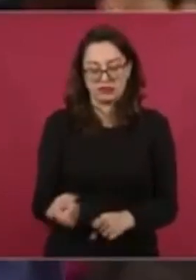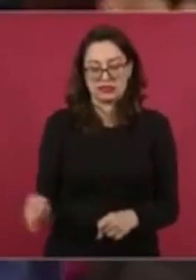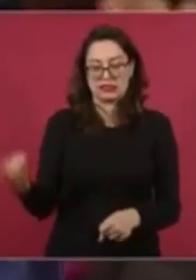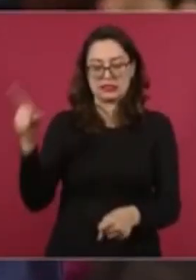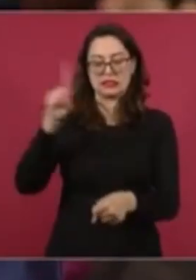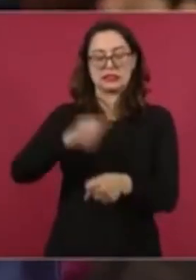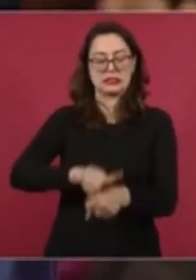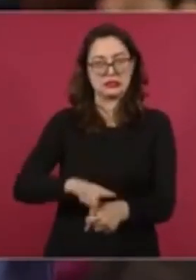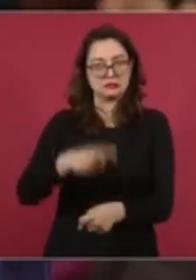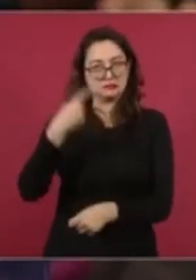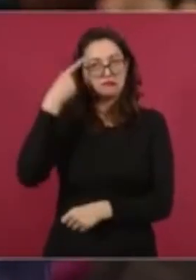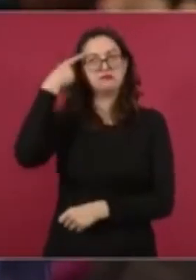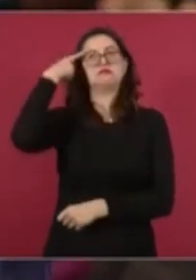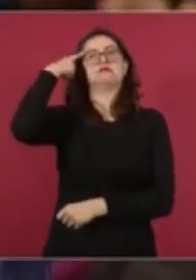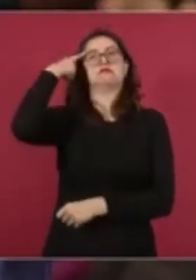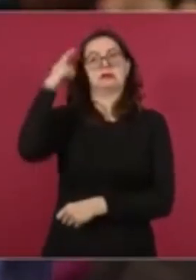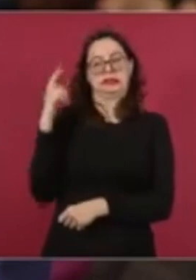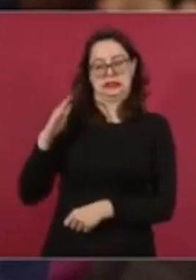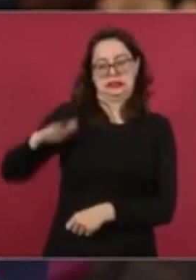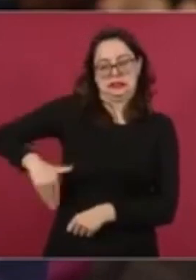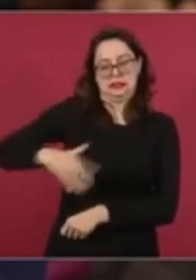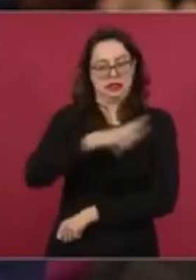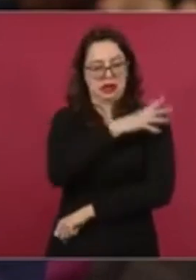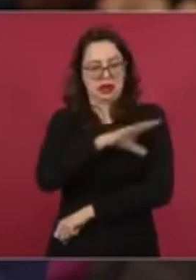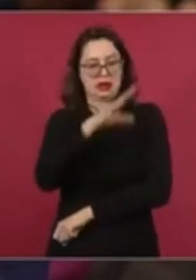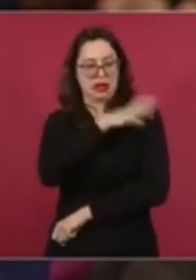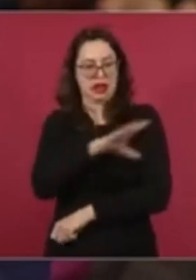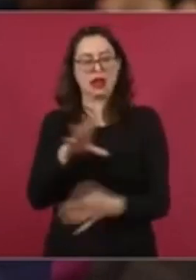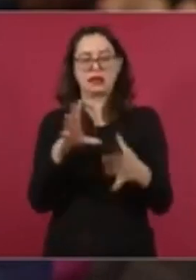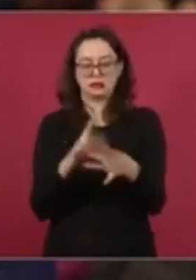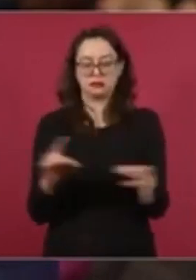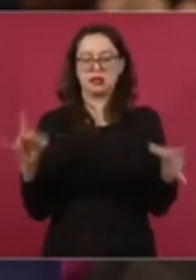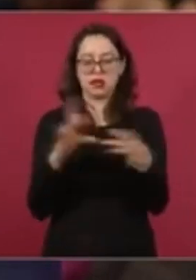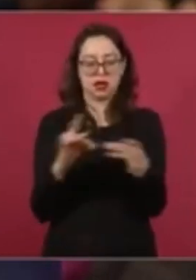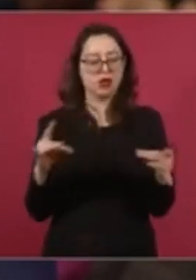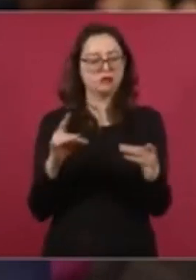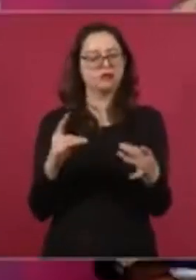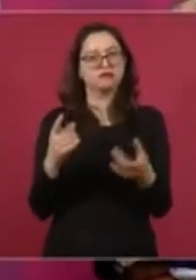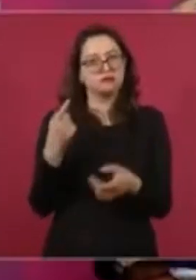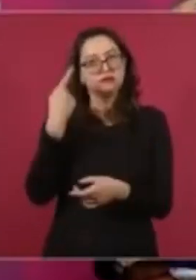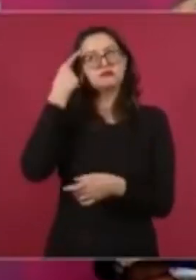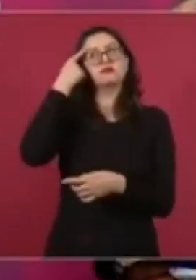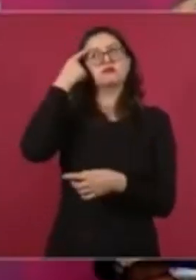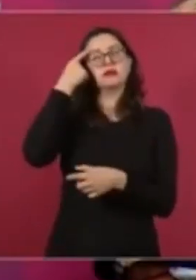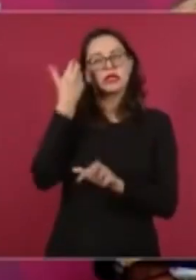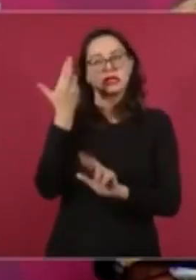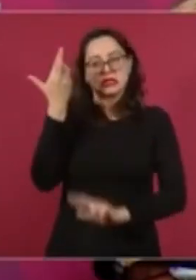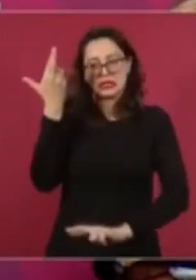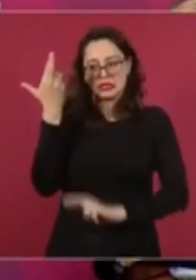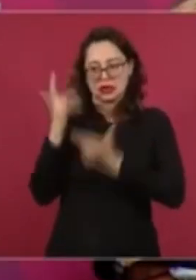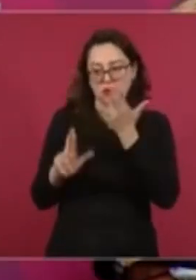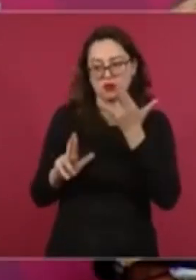el general Sandoval, y lo sabemos todos, la revolución se hizo